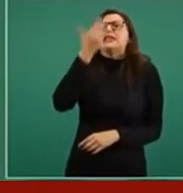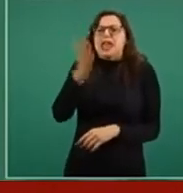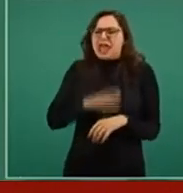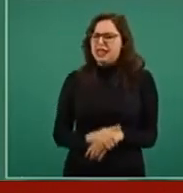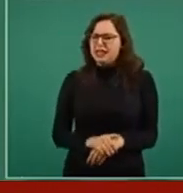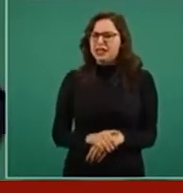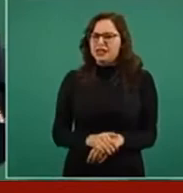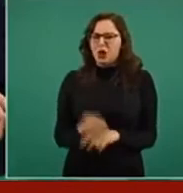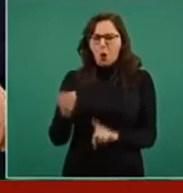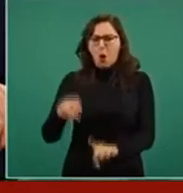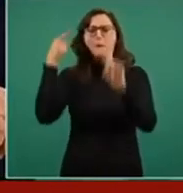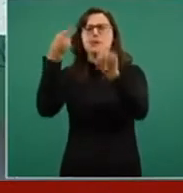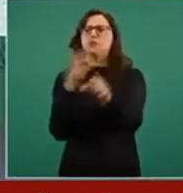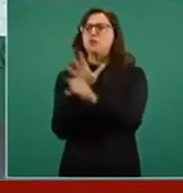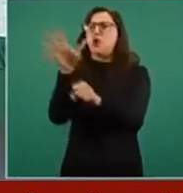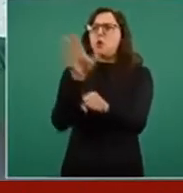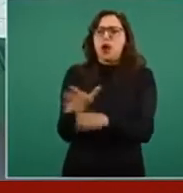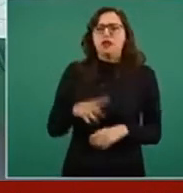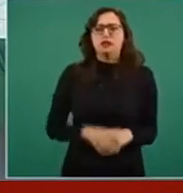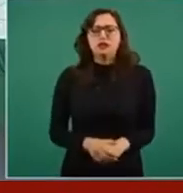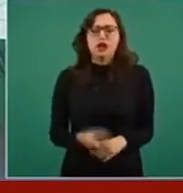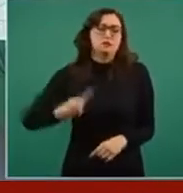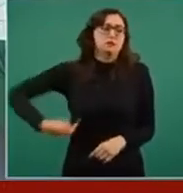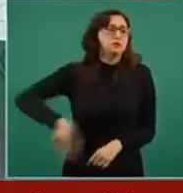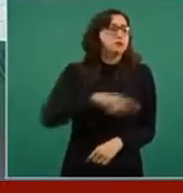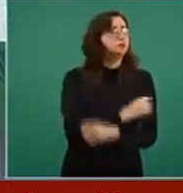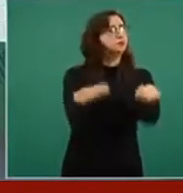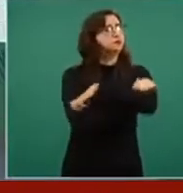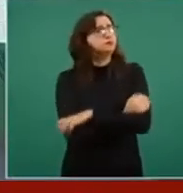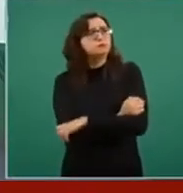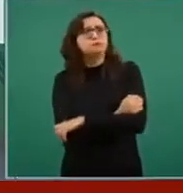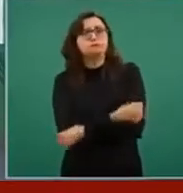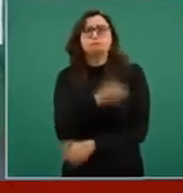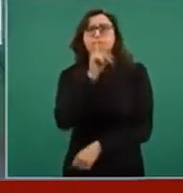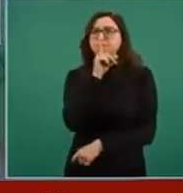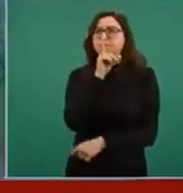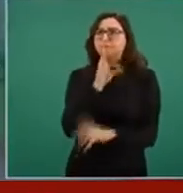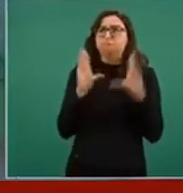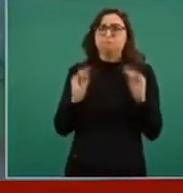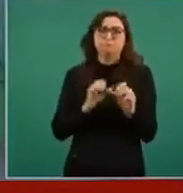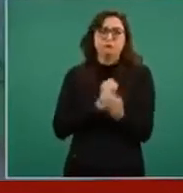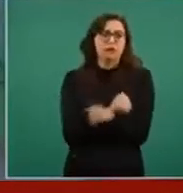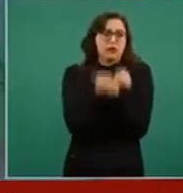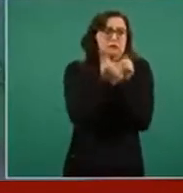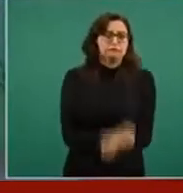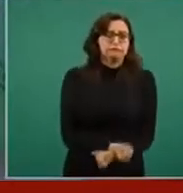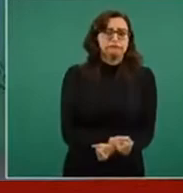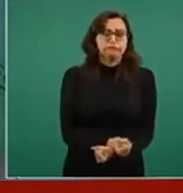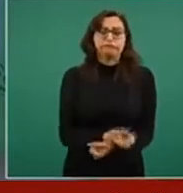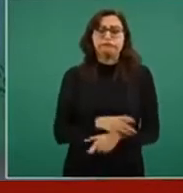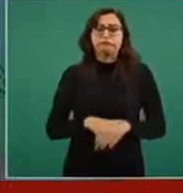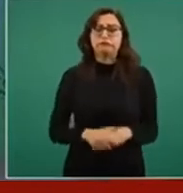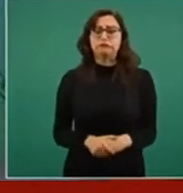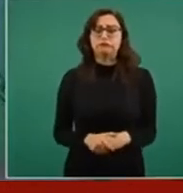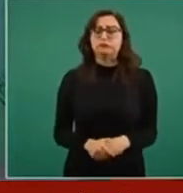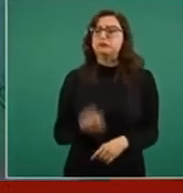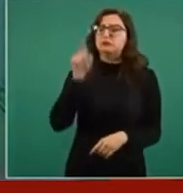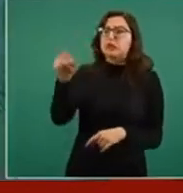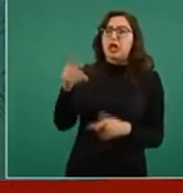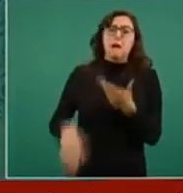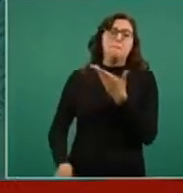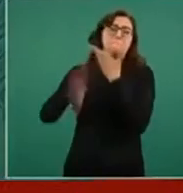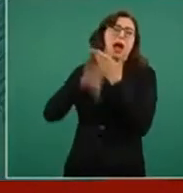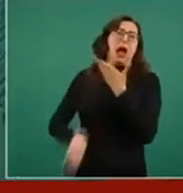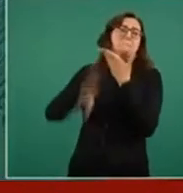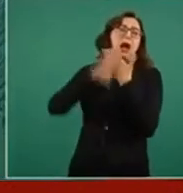Que nos crucemos de brazo, que estemos atados de pies y manos, con toda la campaña en